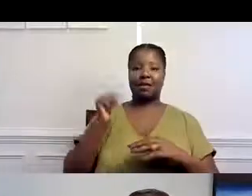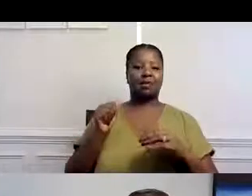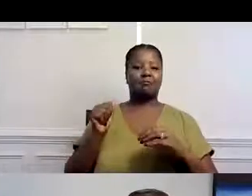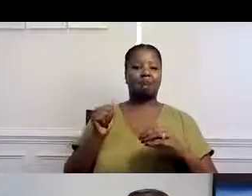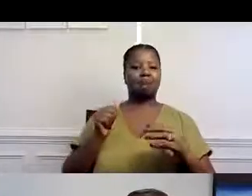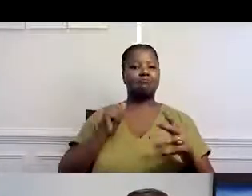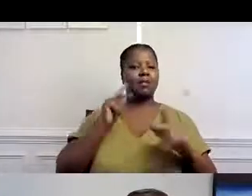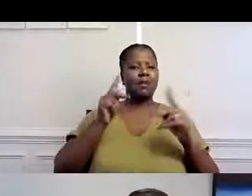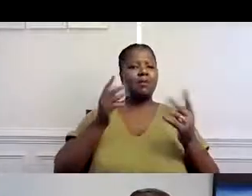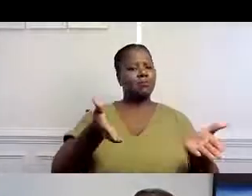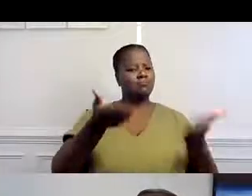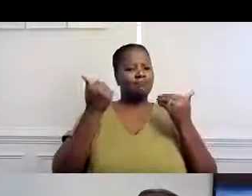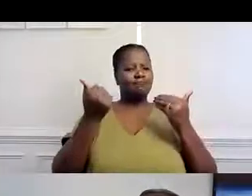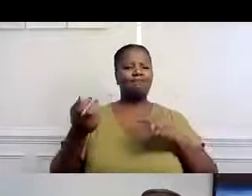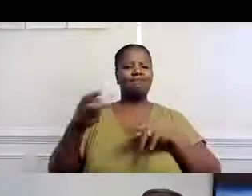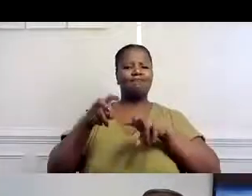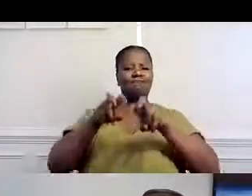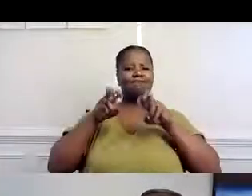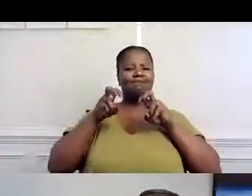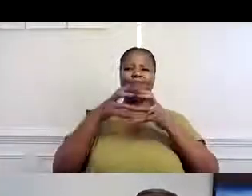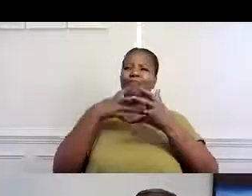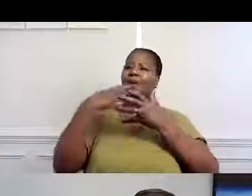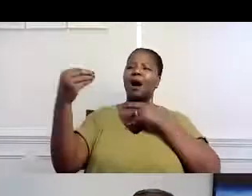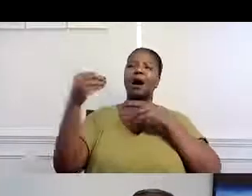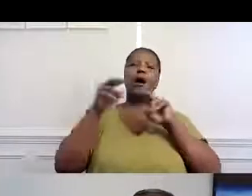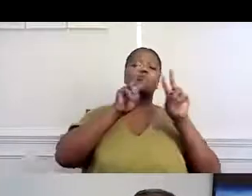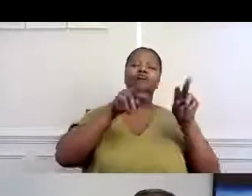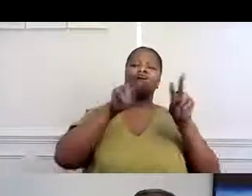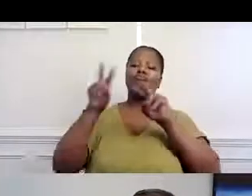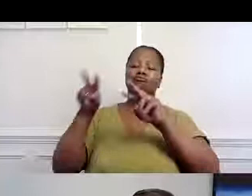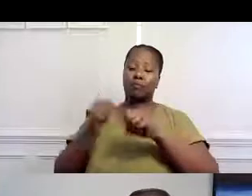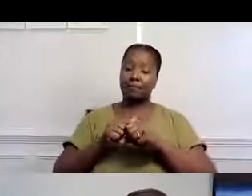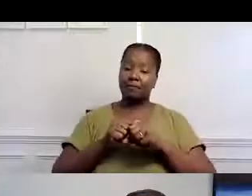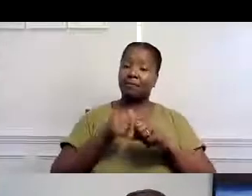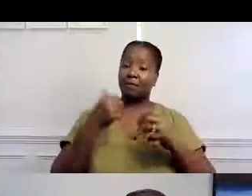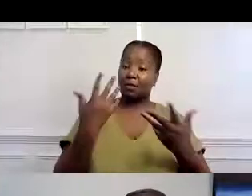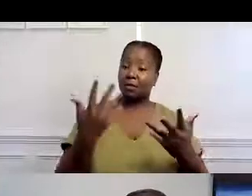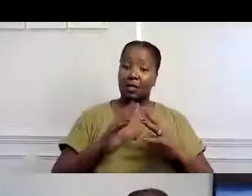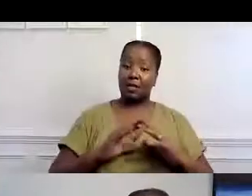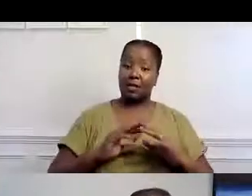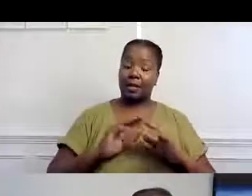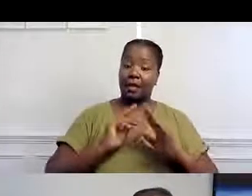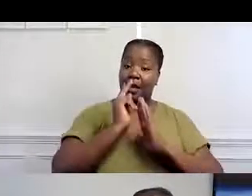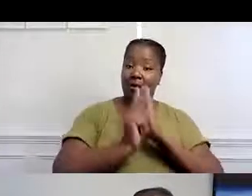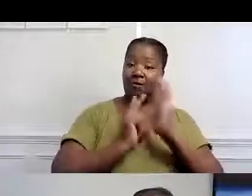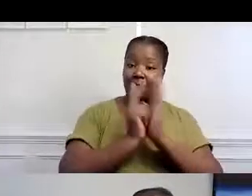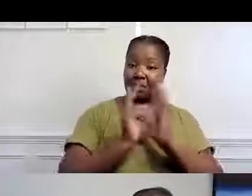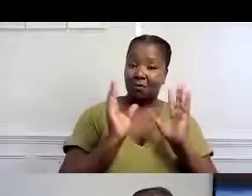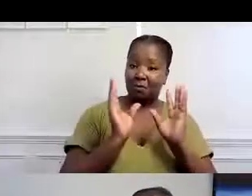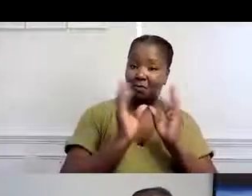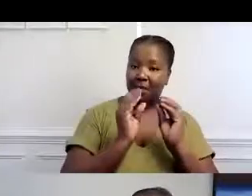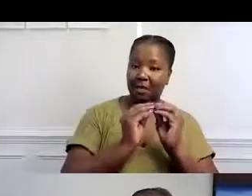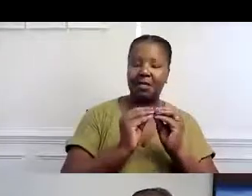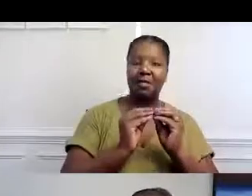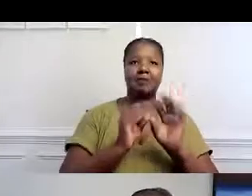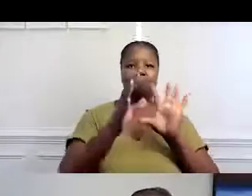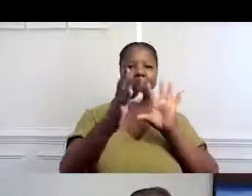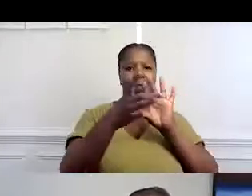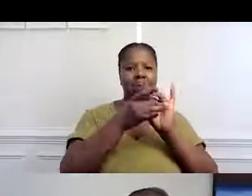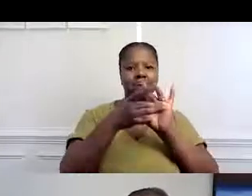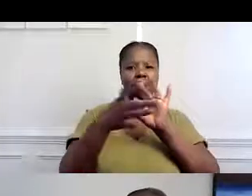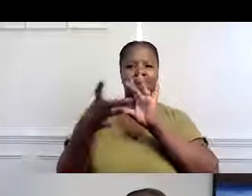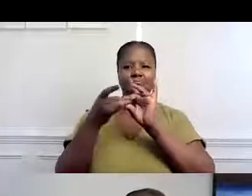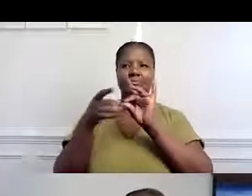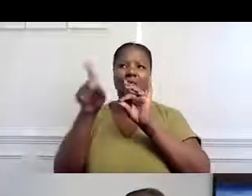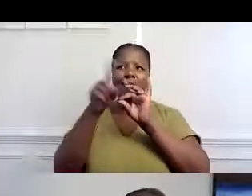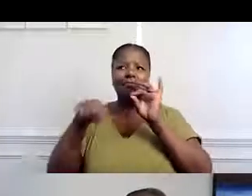Al cine al aire libre, por ejemplo, no más para ayudar a las familias que salieron a la casa un poco. También participamos o tuvimos juntas